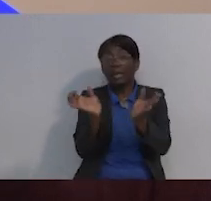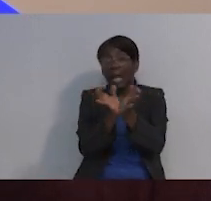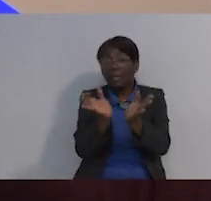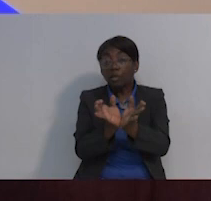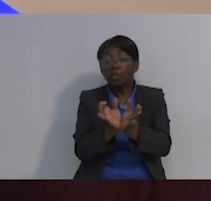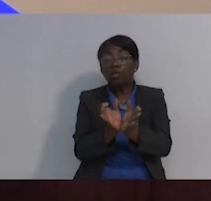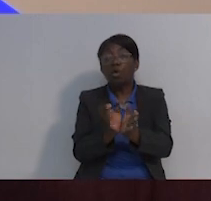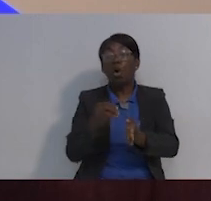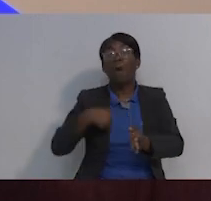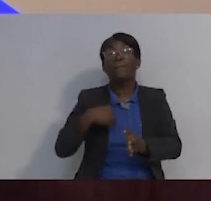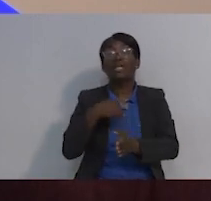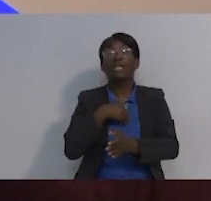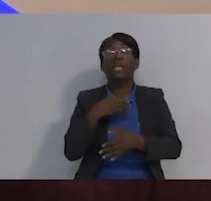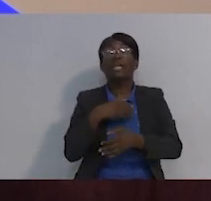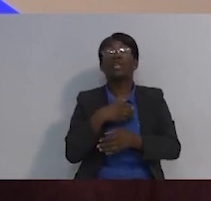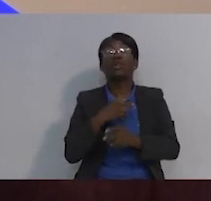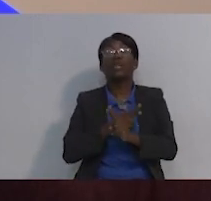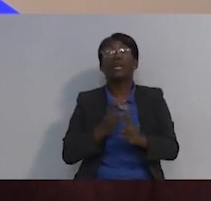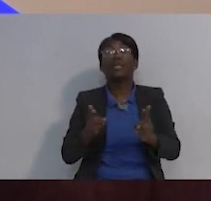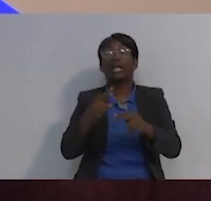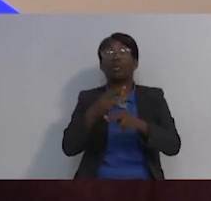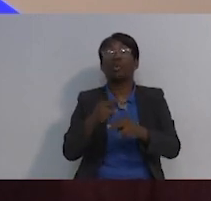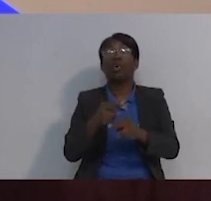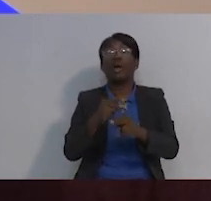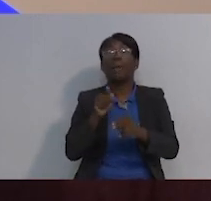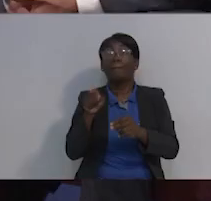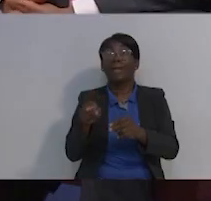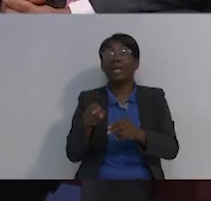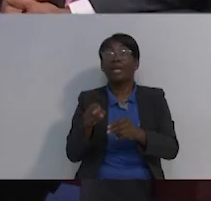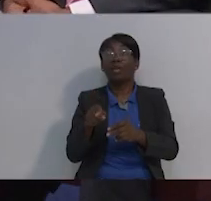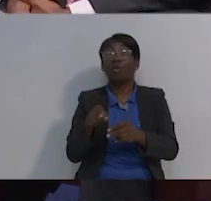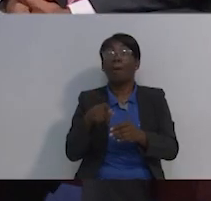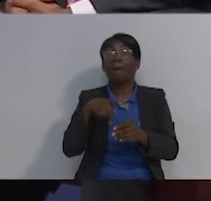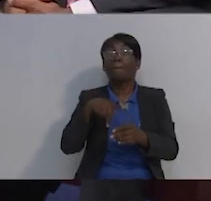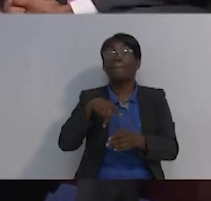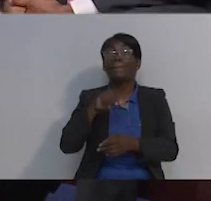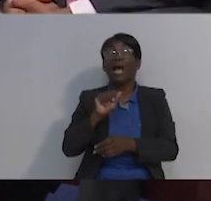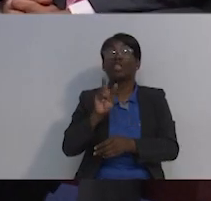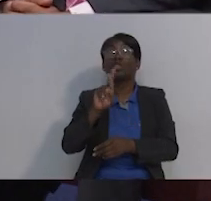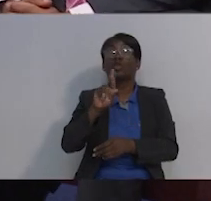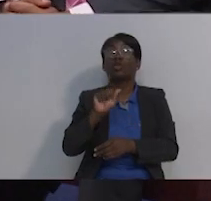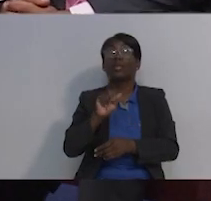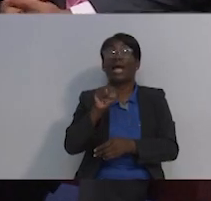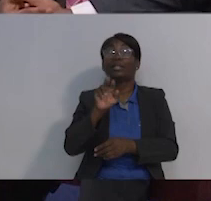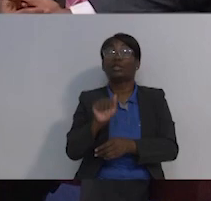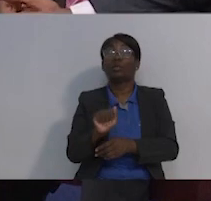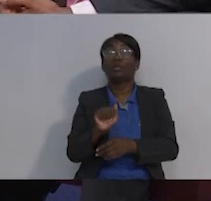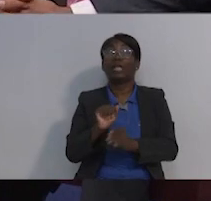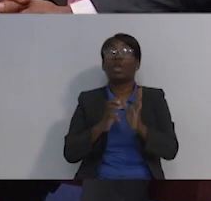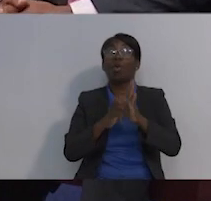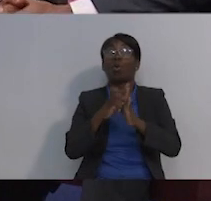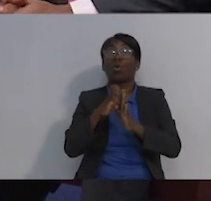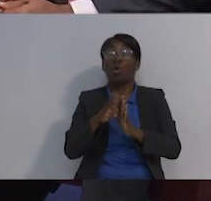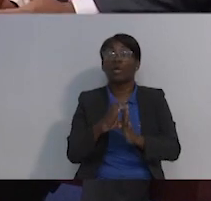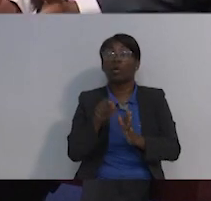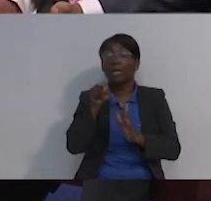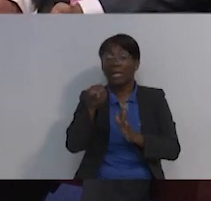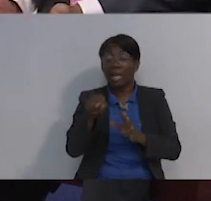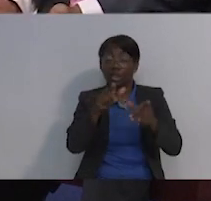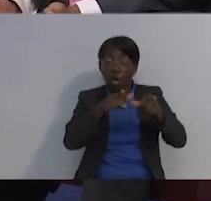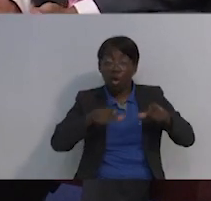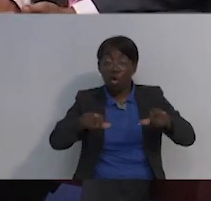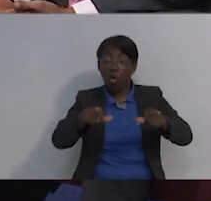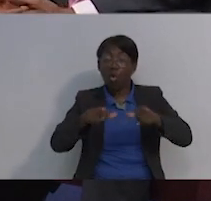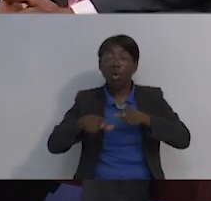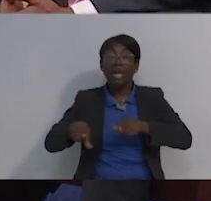instituciones como Caja de Seguro Social o el Ministerio de Salud, pero están nombrados por el patronato del oncológico. La idea es que en estos